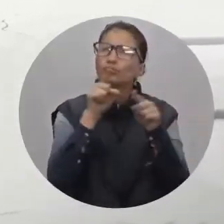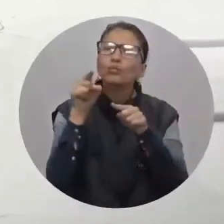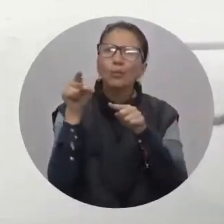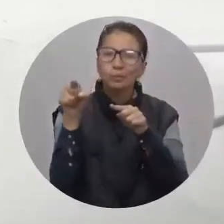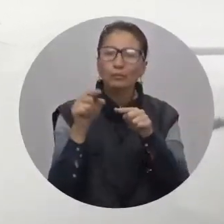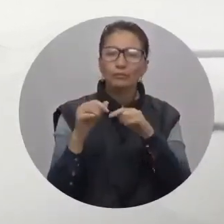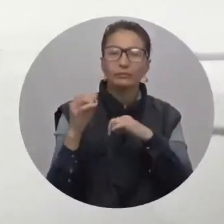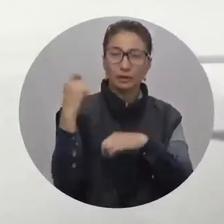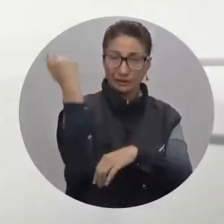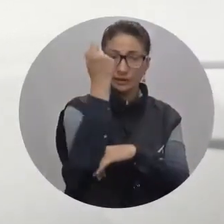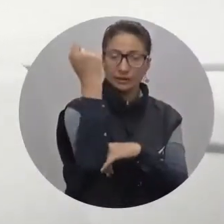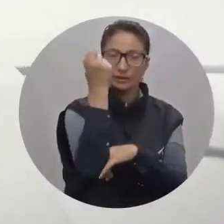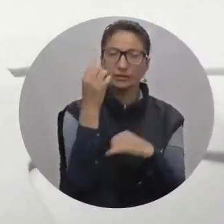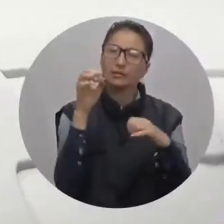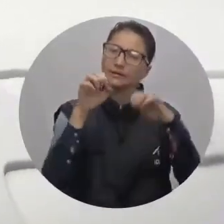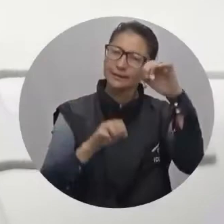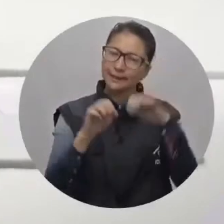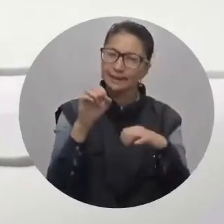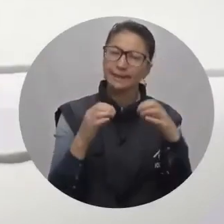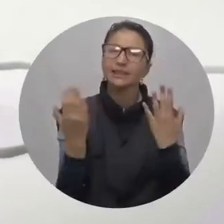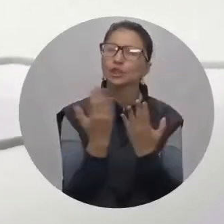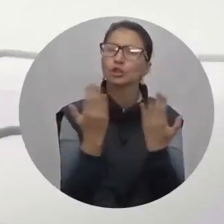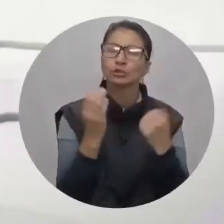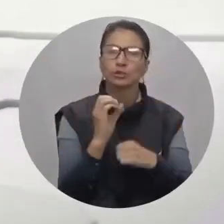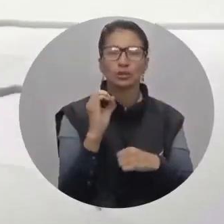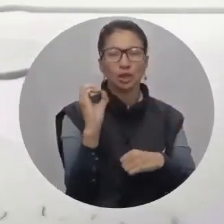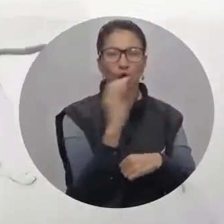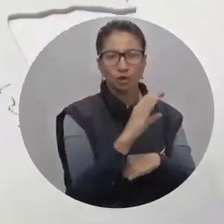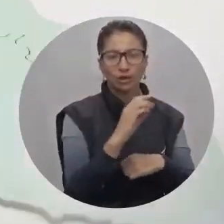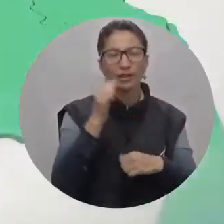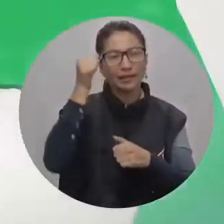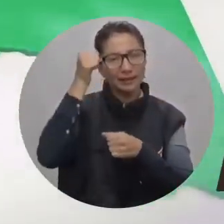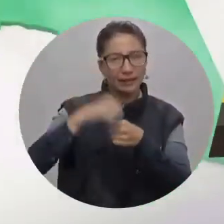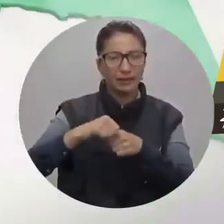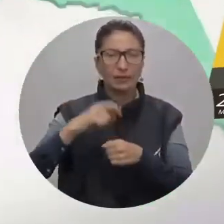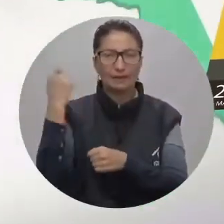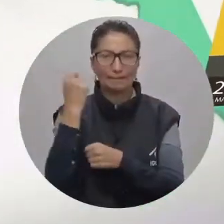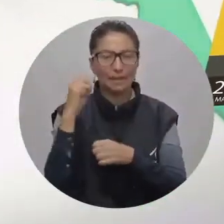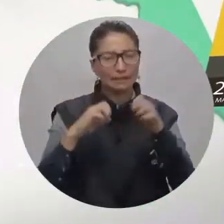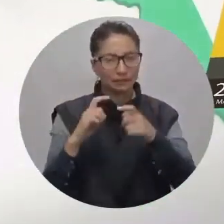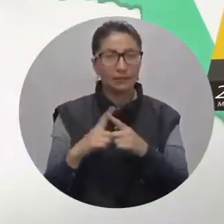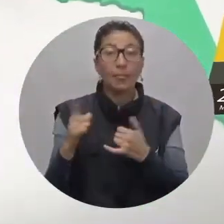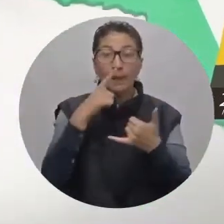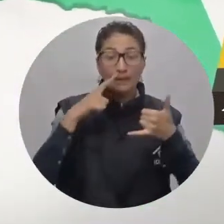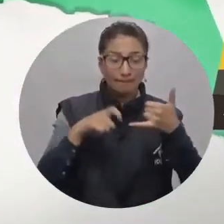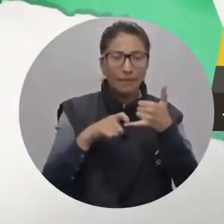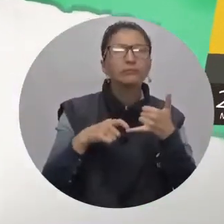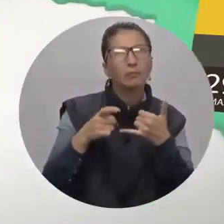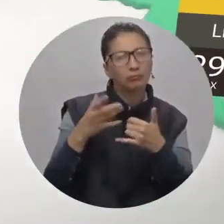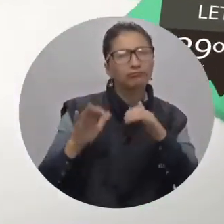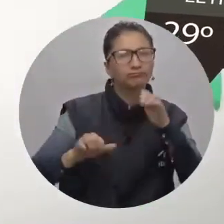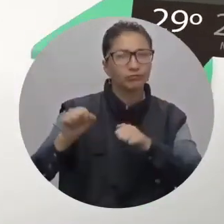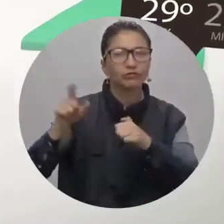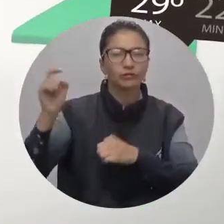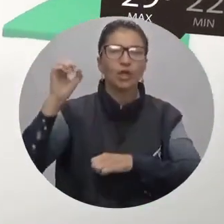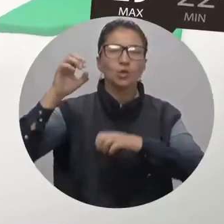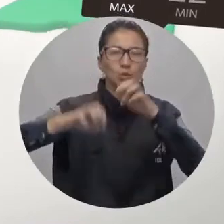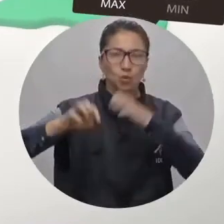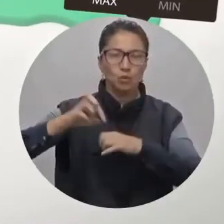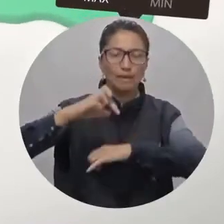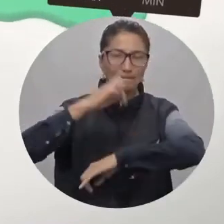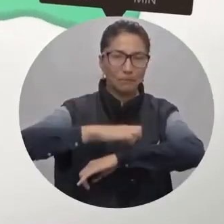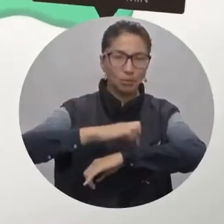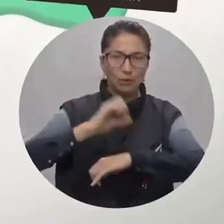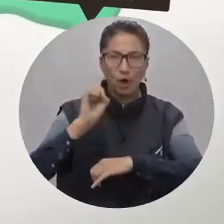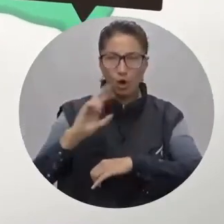sobre los llanos y pueden ocasionar lloviznas en zonas del occidente de Arauca y Meta. La Amazonía puede esperar lluvias al oriente de Putumayo